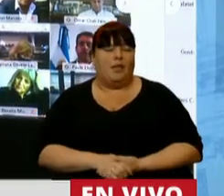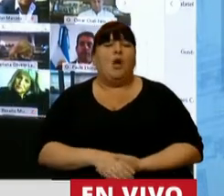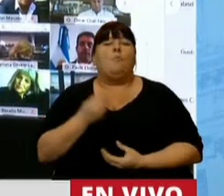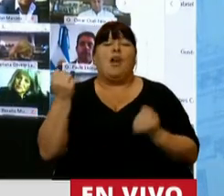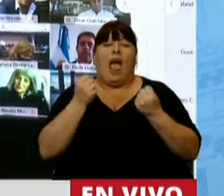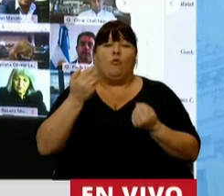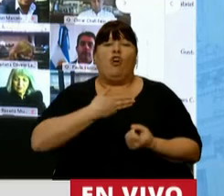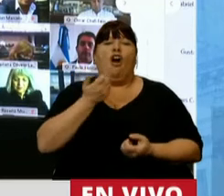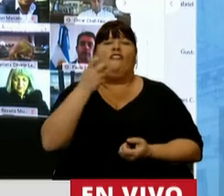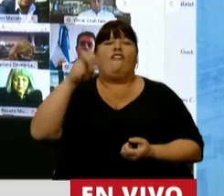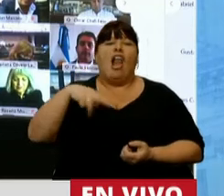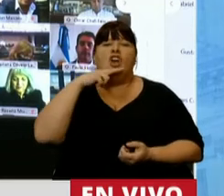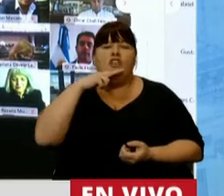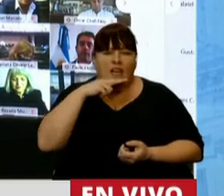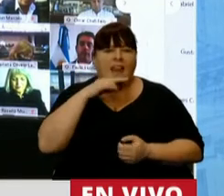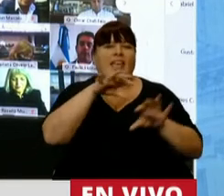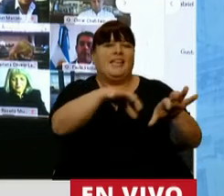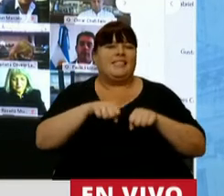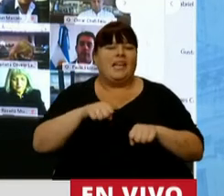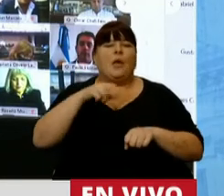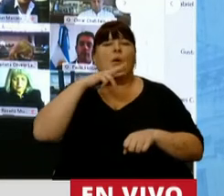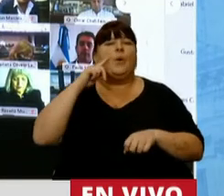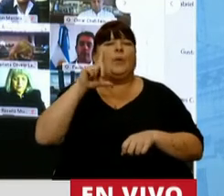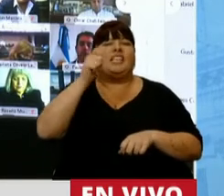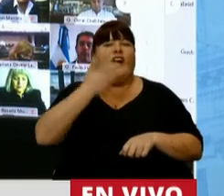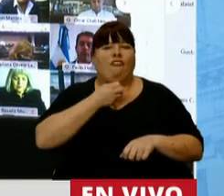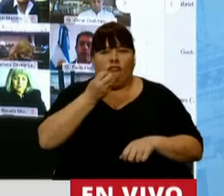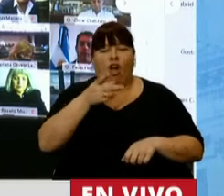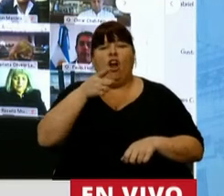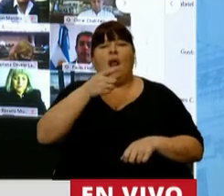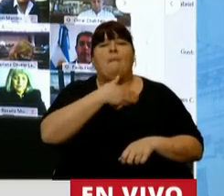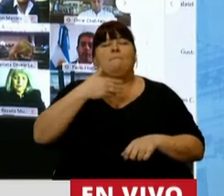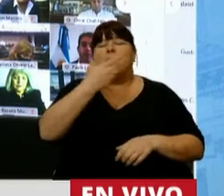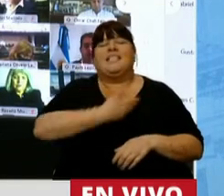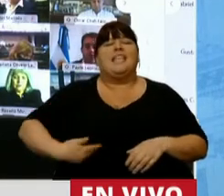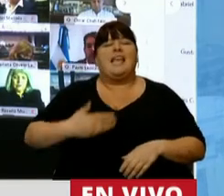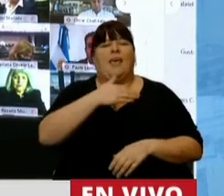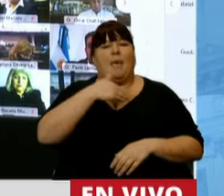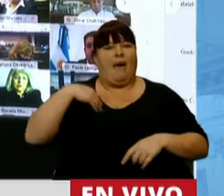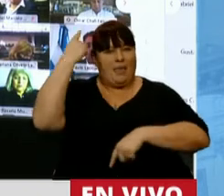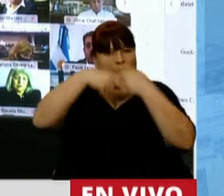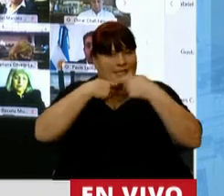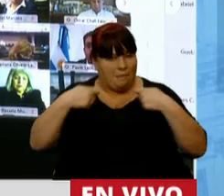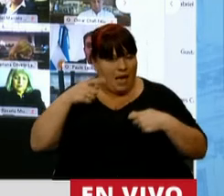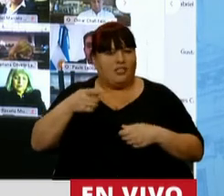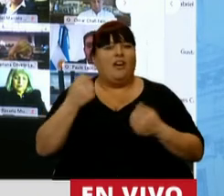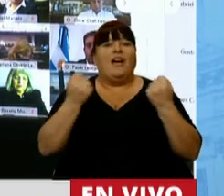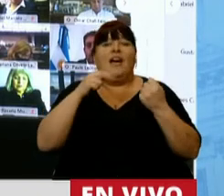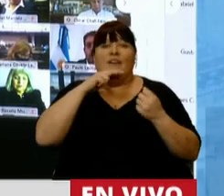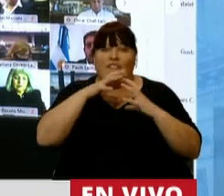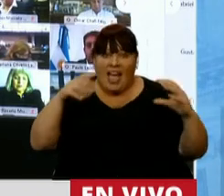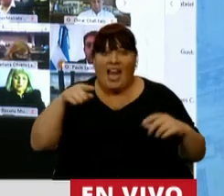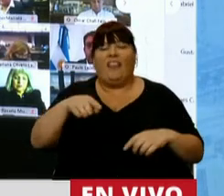con los falconverdes se llevaron a Susana Villaflor, la presidenta de la madre de Plaza de Mayo. Con el falconverde